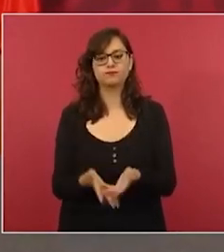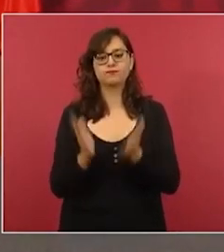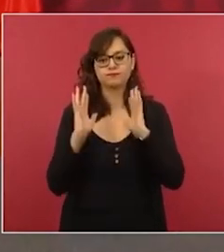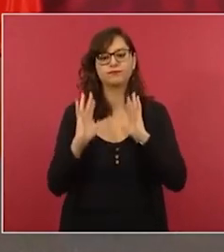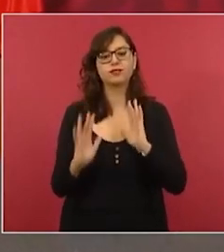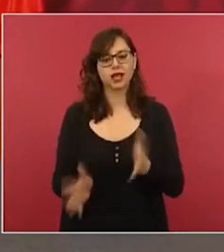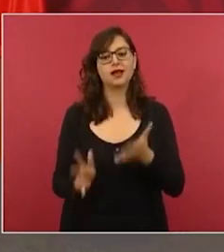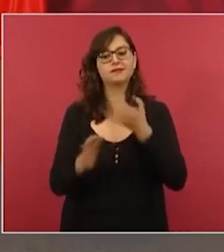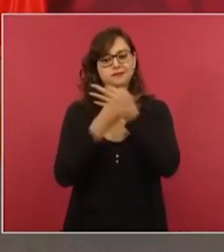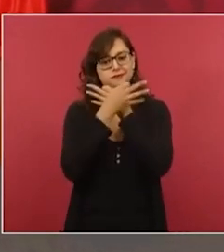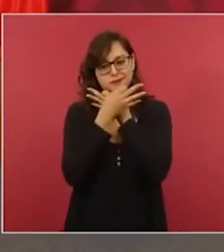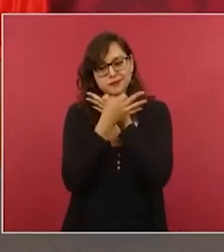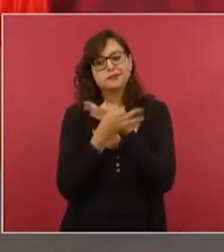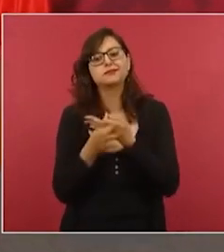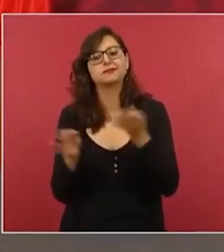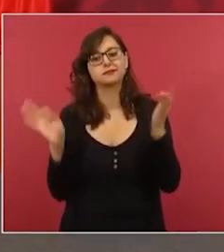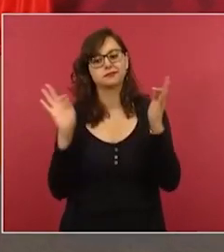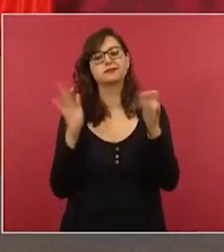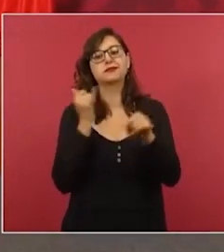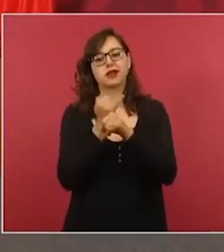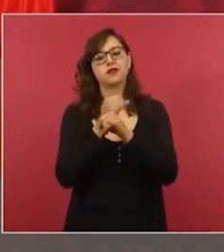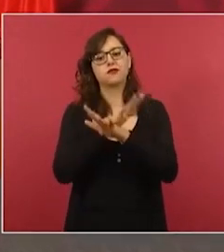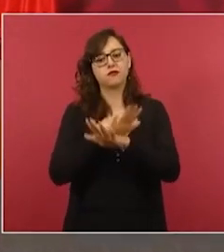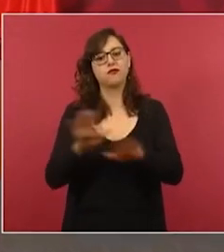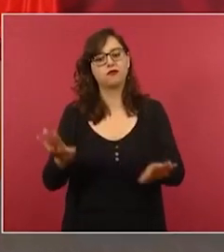lo que